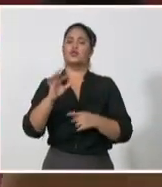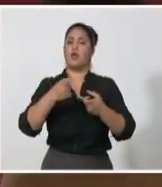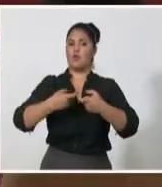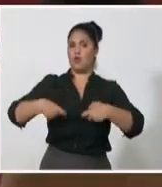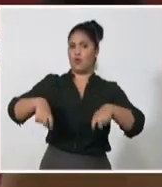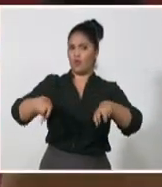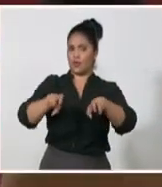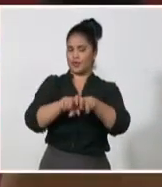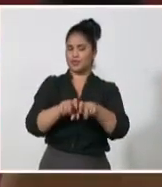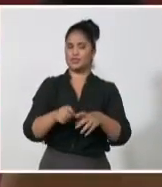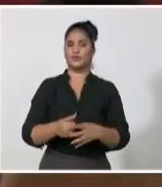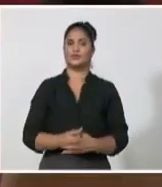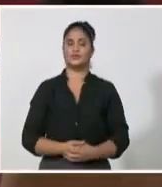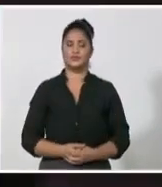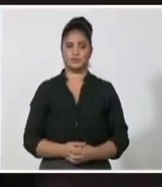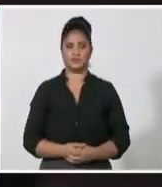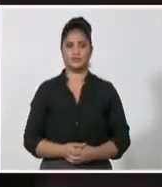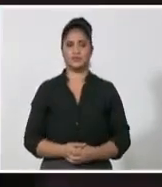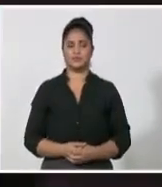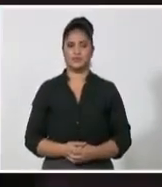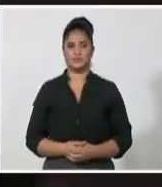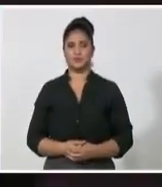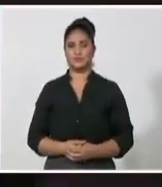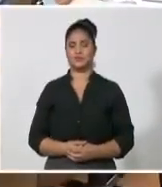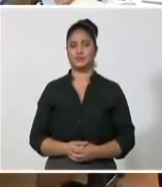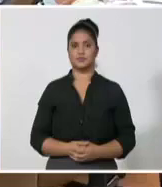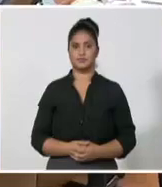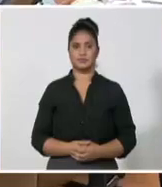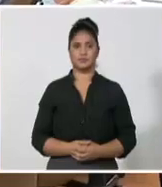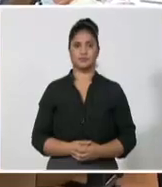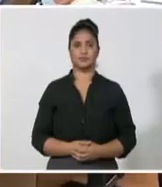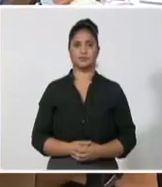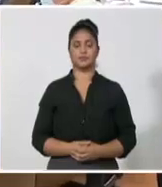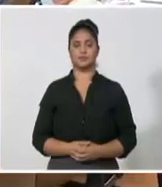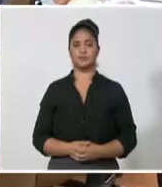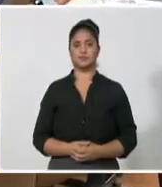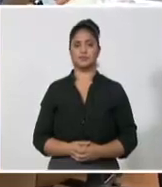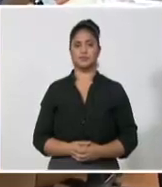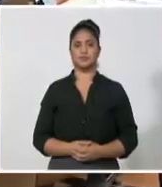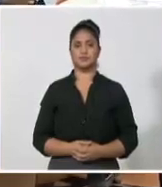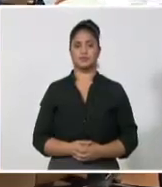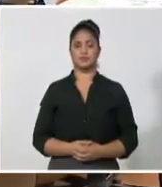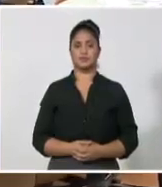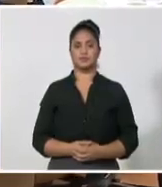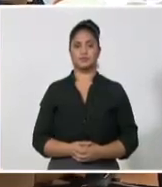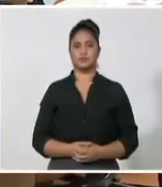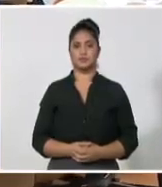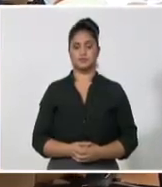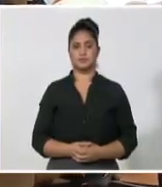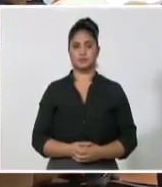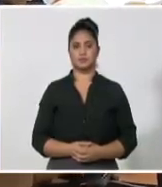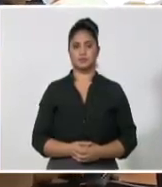Partido Comunista de Cuba. Wilmer Rodríguez Fernández y Rosana Thompson Casamayor, Sistema Informativo de la Televisión Cubana.